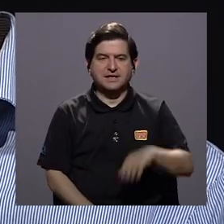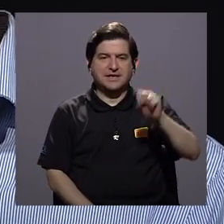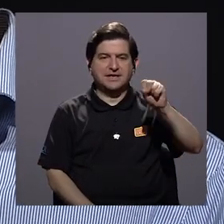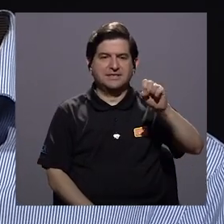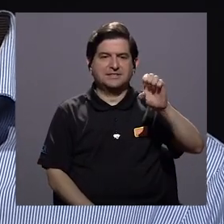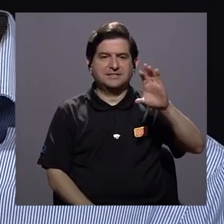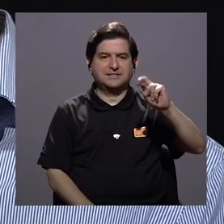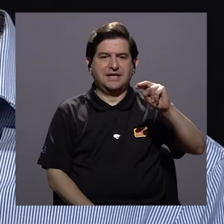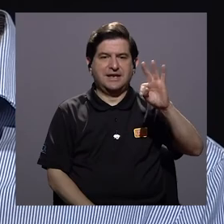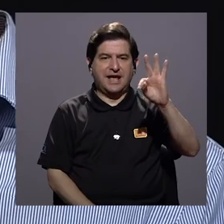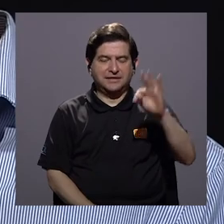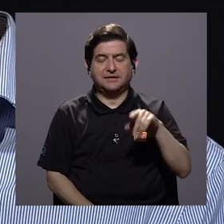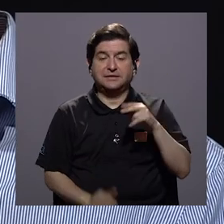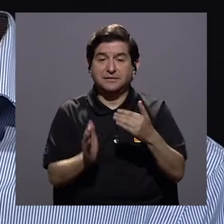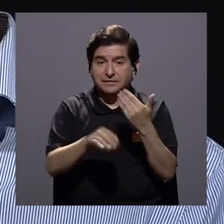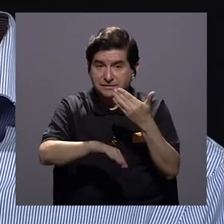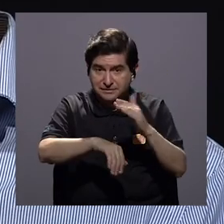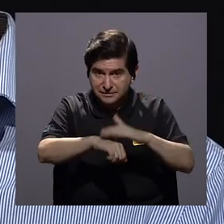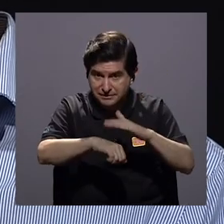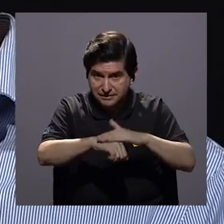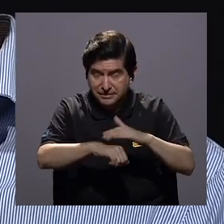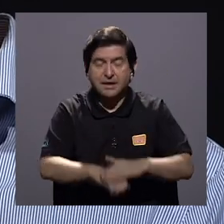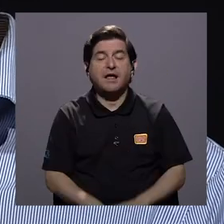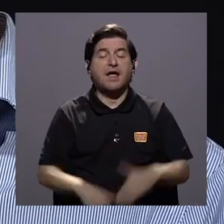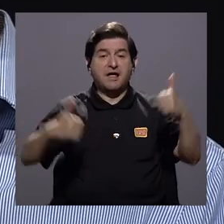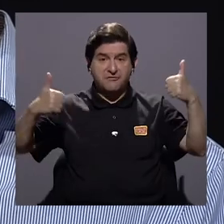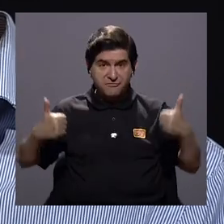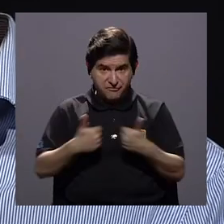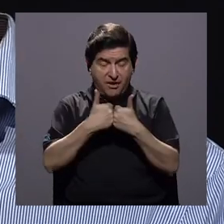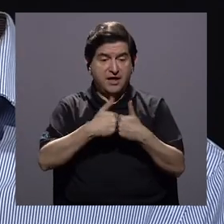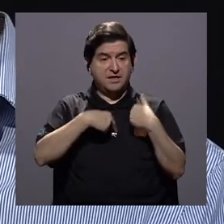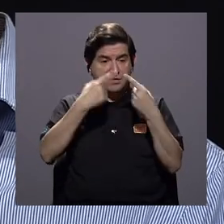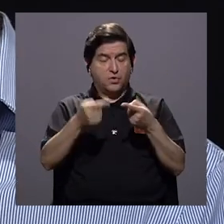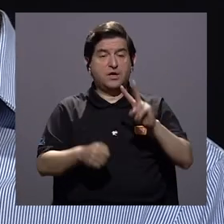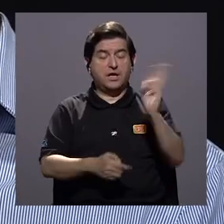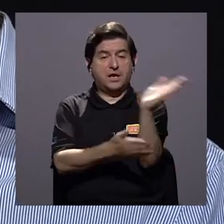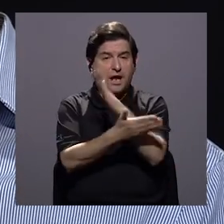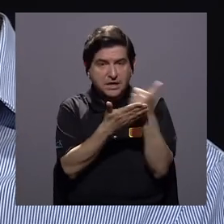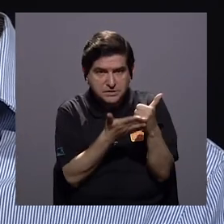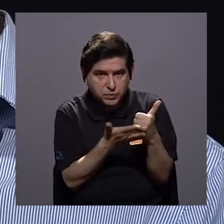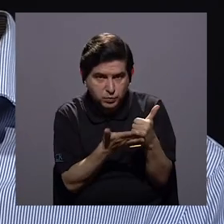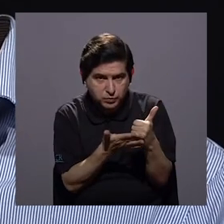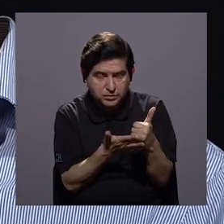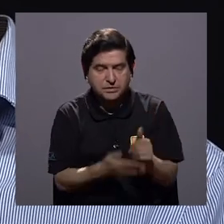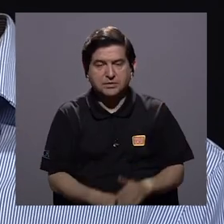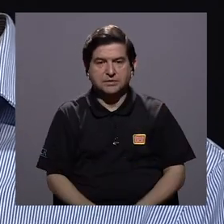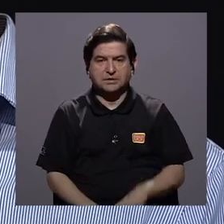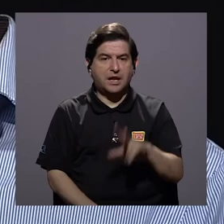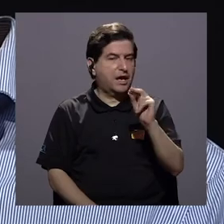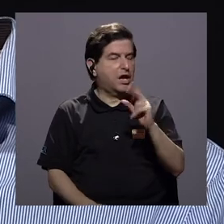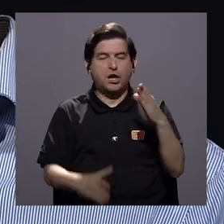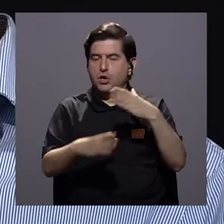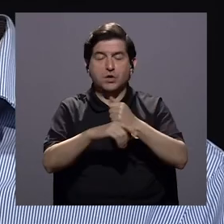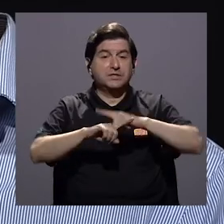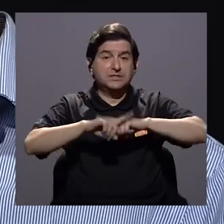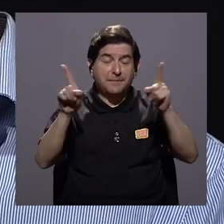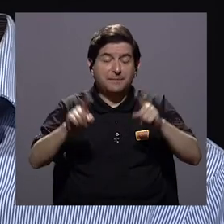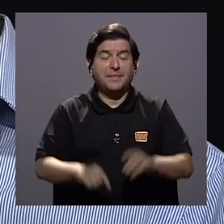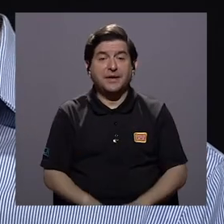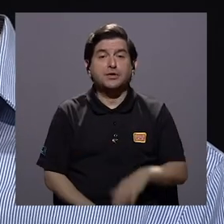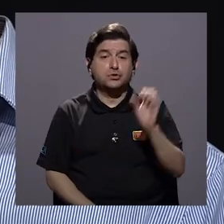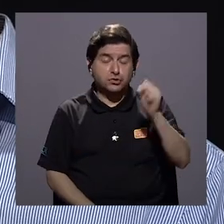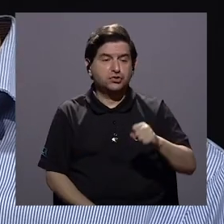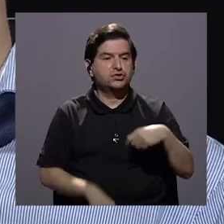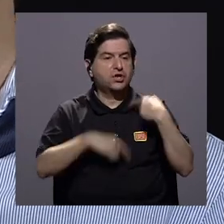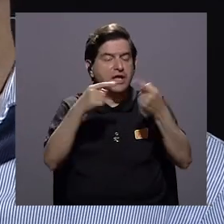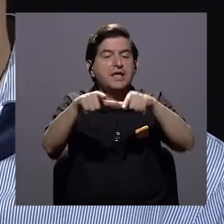pues lo que nos permite es entender que el reto es ir a una segunda parte que todavía no está hecha pero está